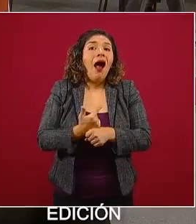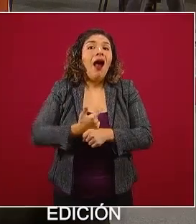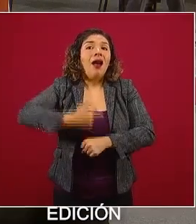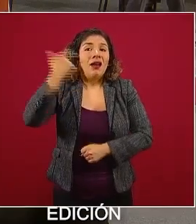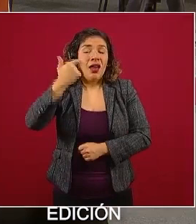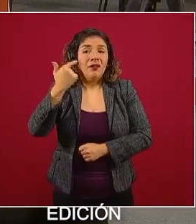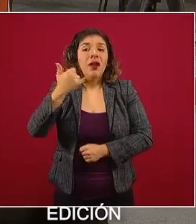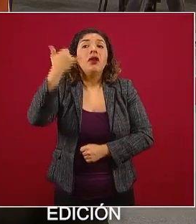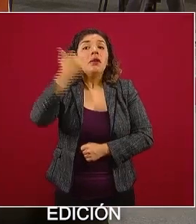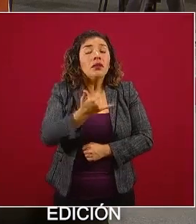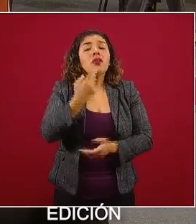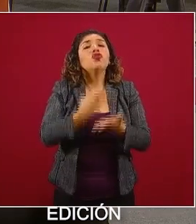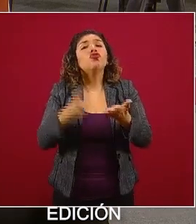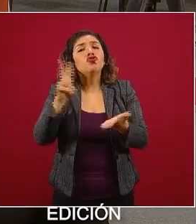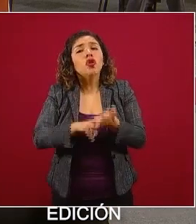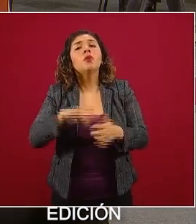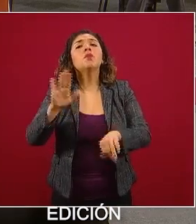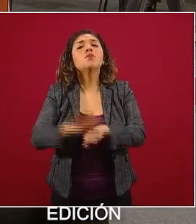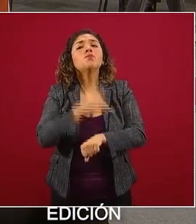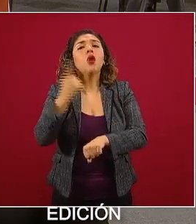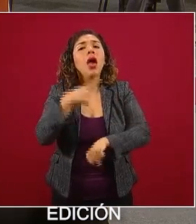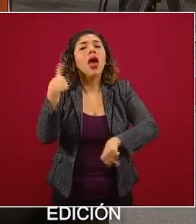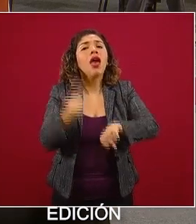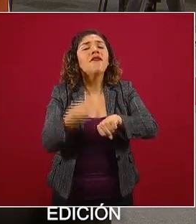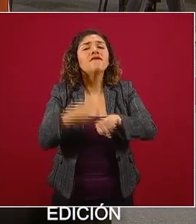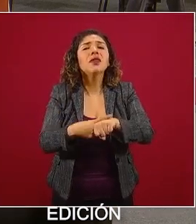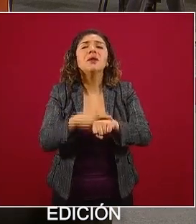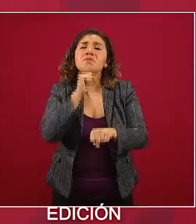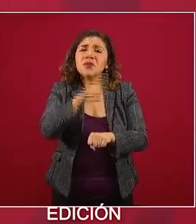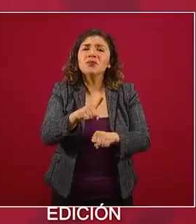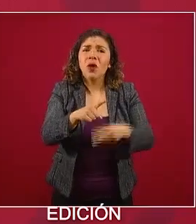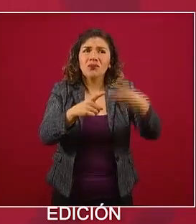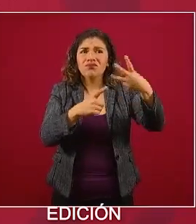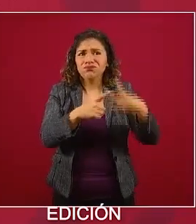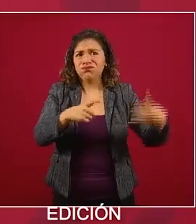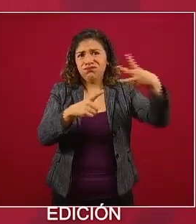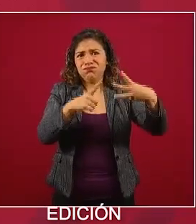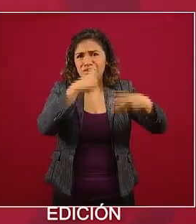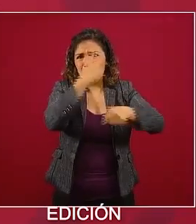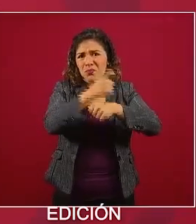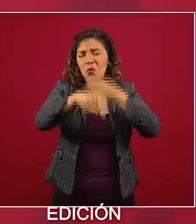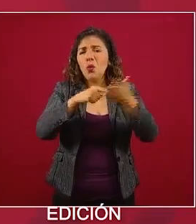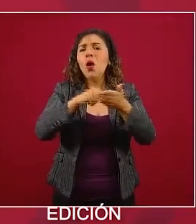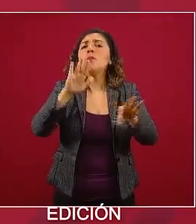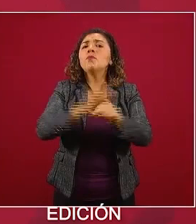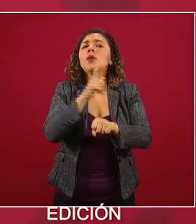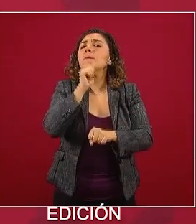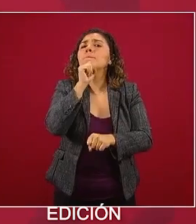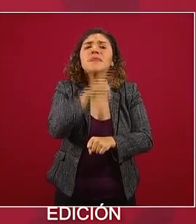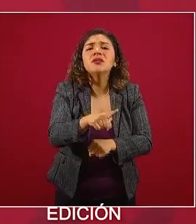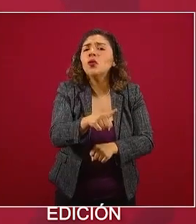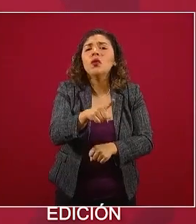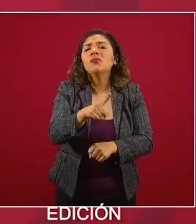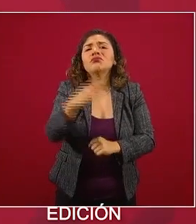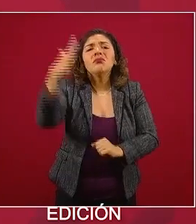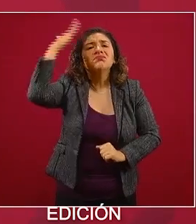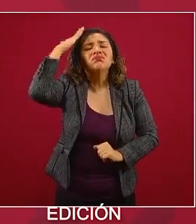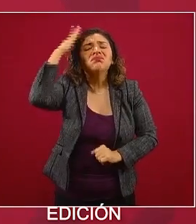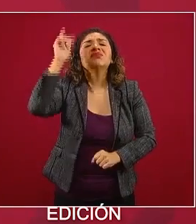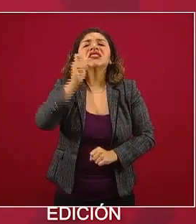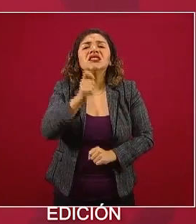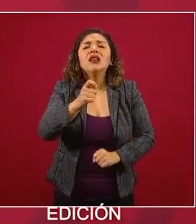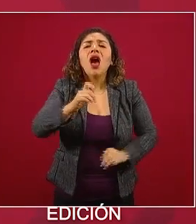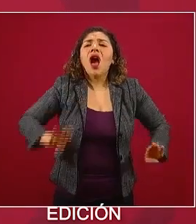parte es la contribución también de las enfermedades crónicas, porque el sustrato es el mismo, los